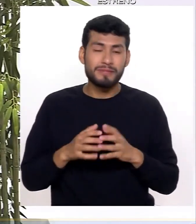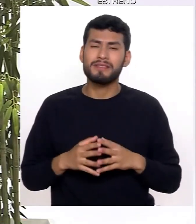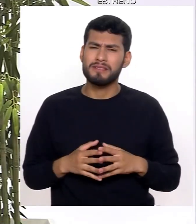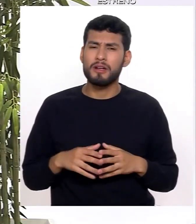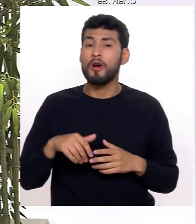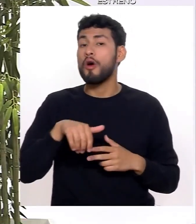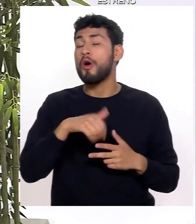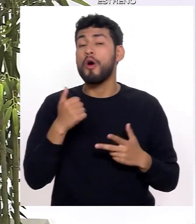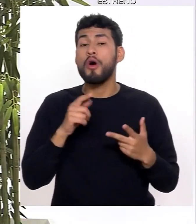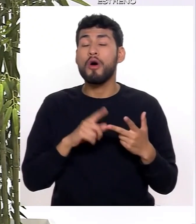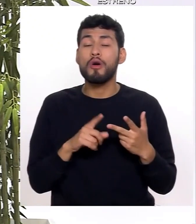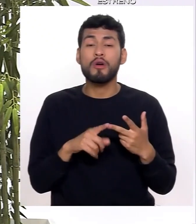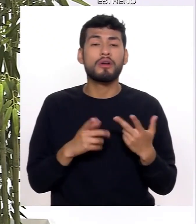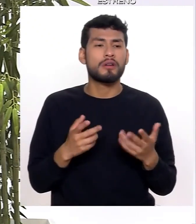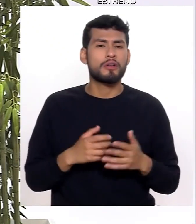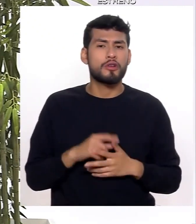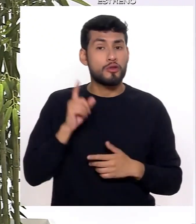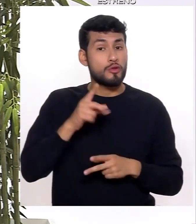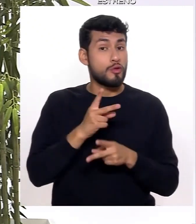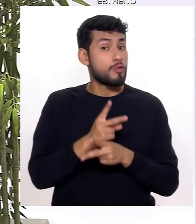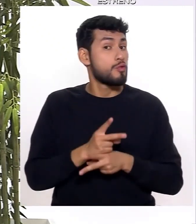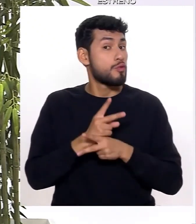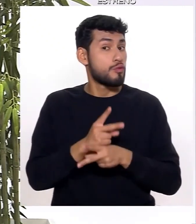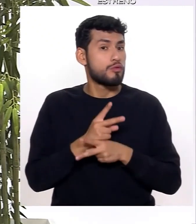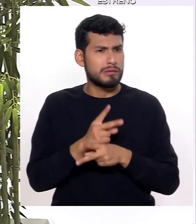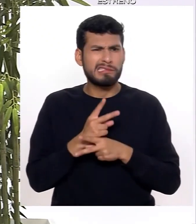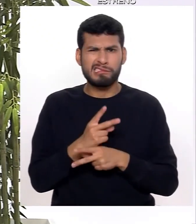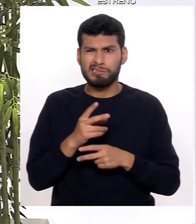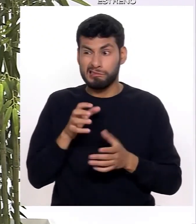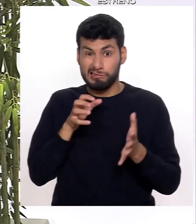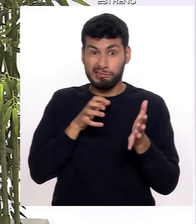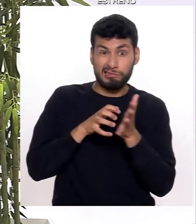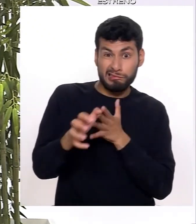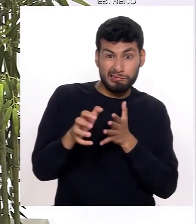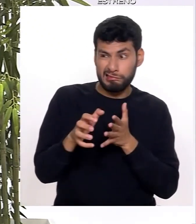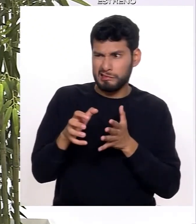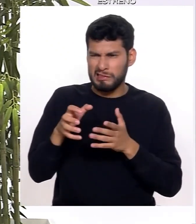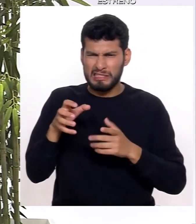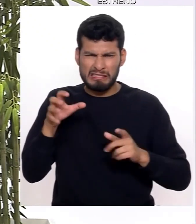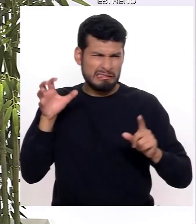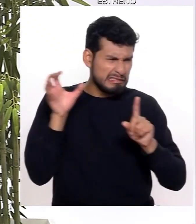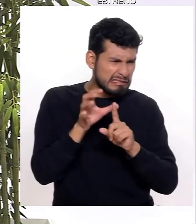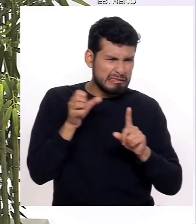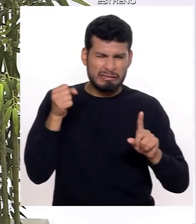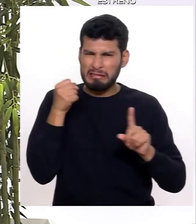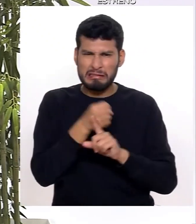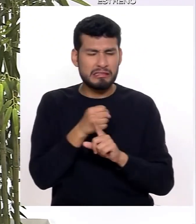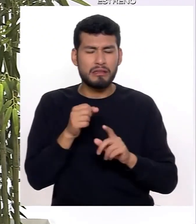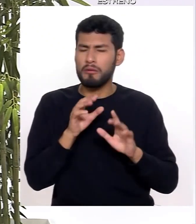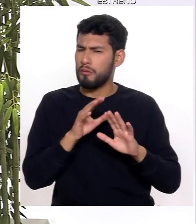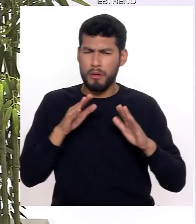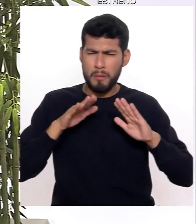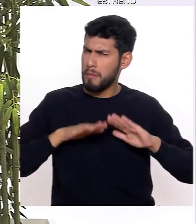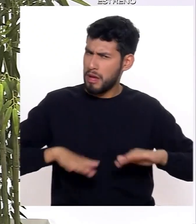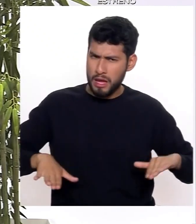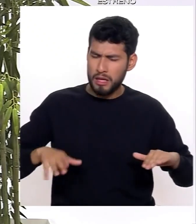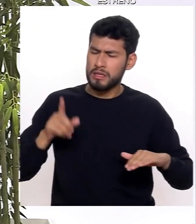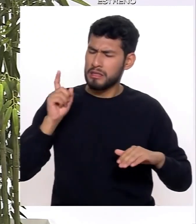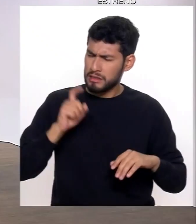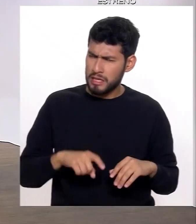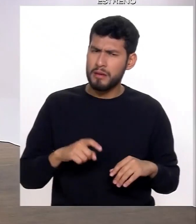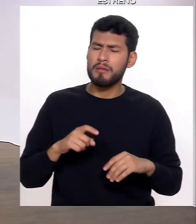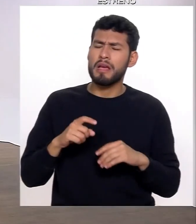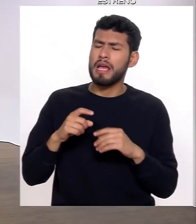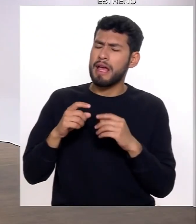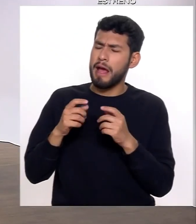es cuidar mucho los elementos violentos. Yo creo que esto es una cuestión que tiene que ir desde muy temprano, ¿no?